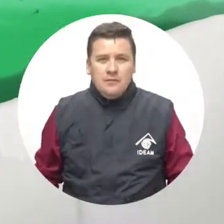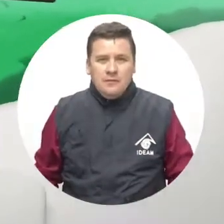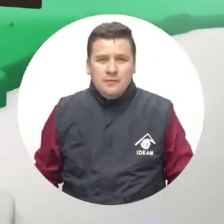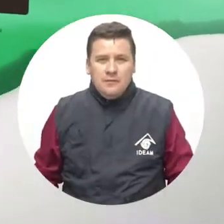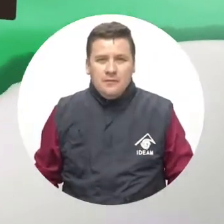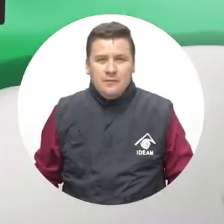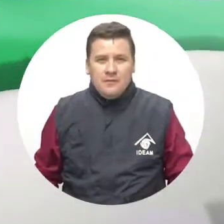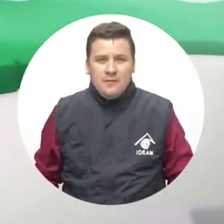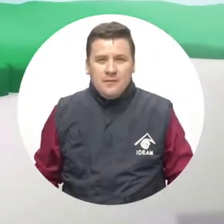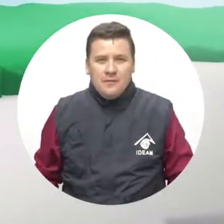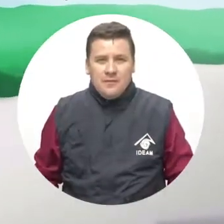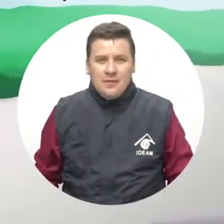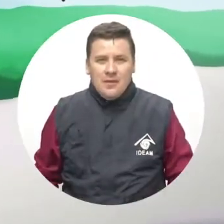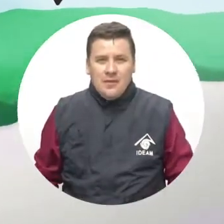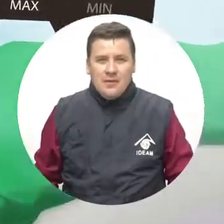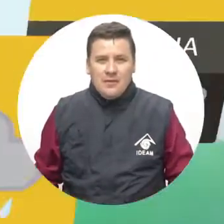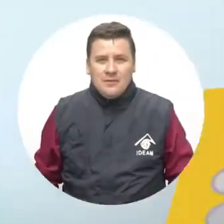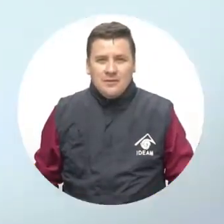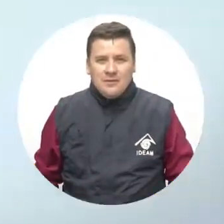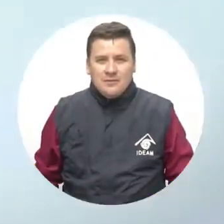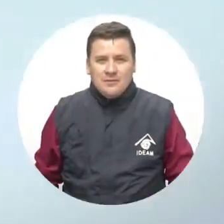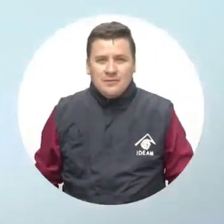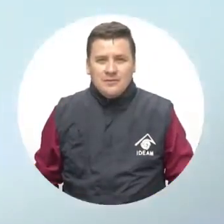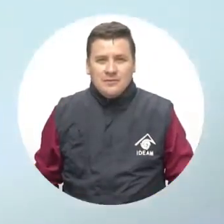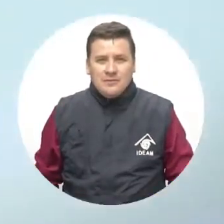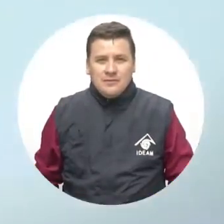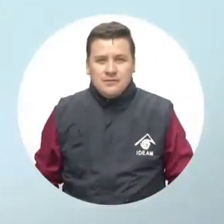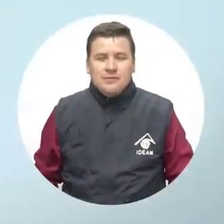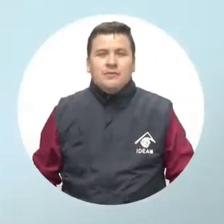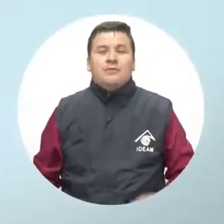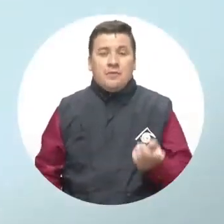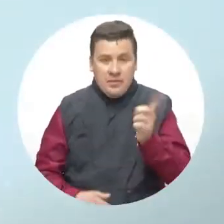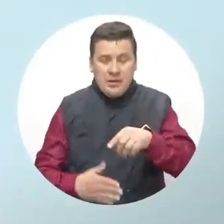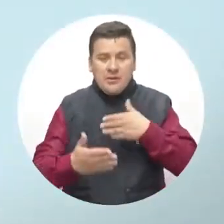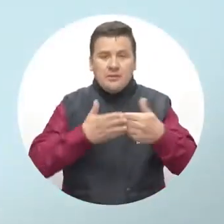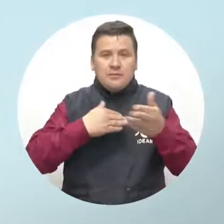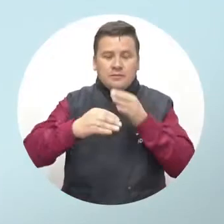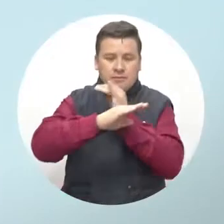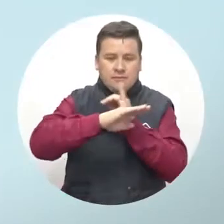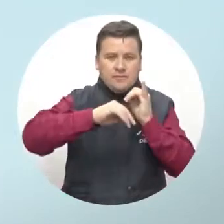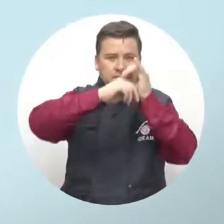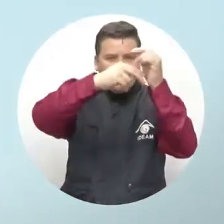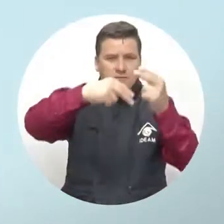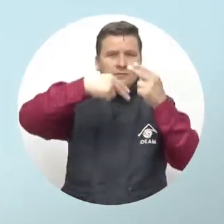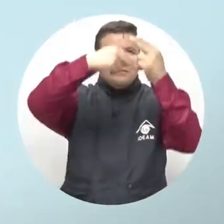Andrés.